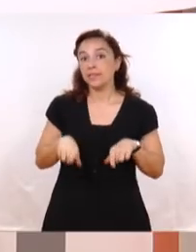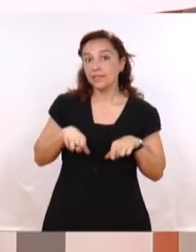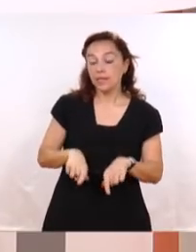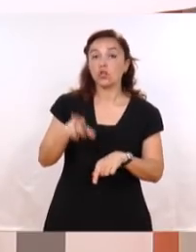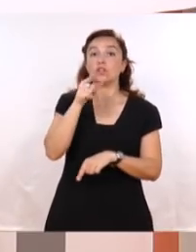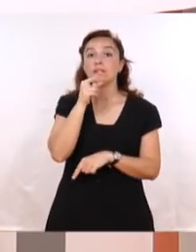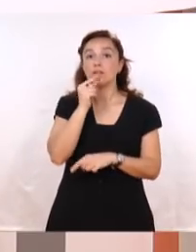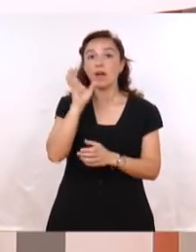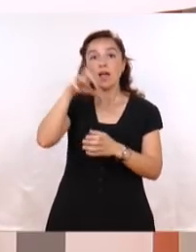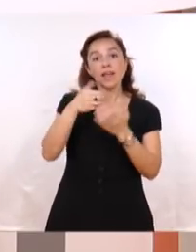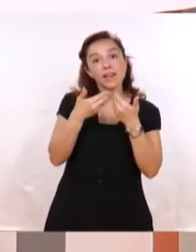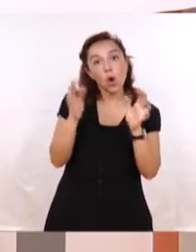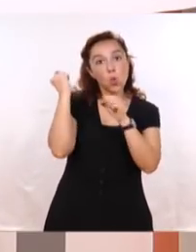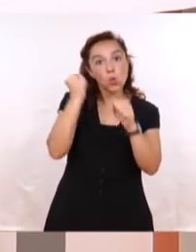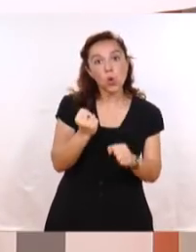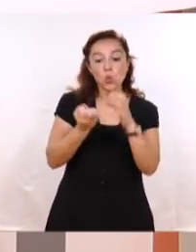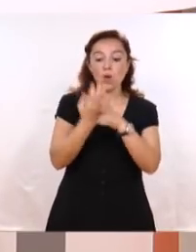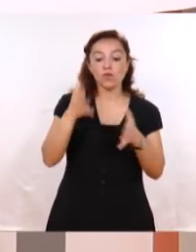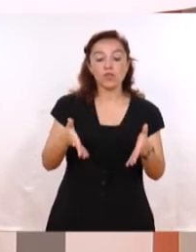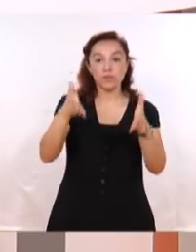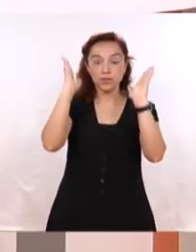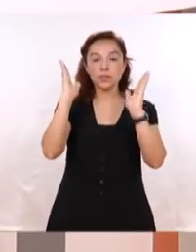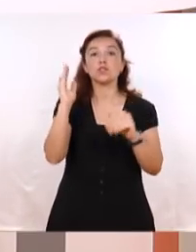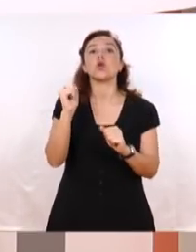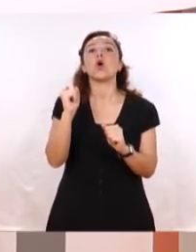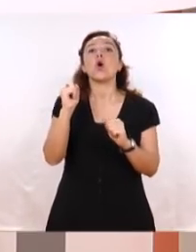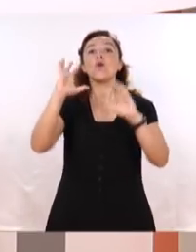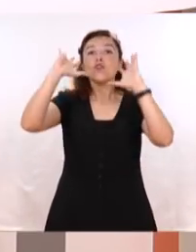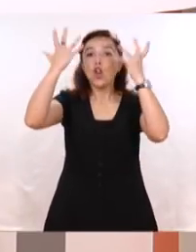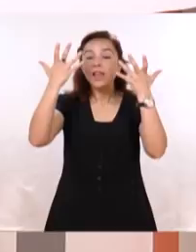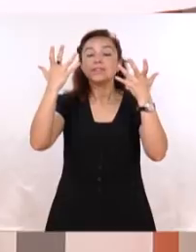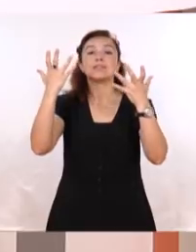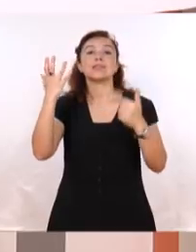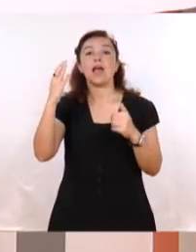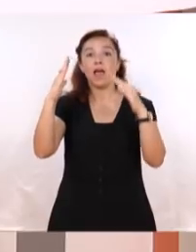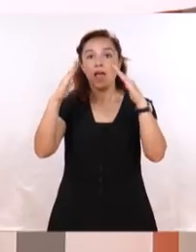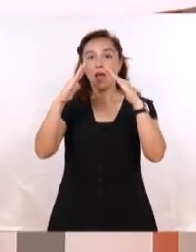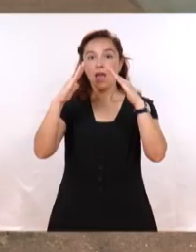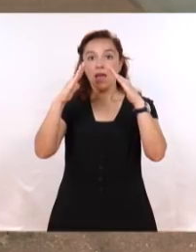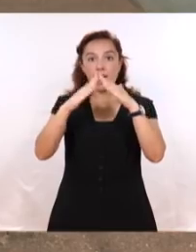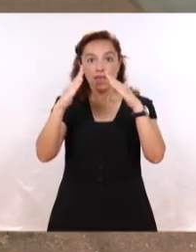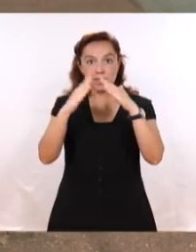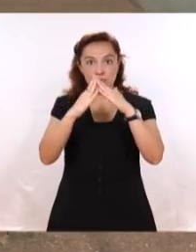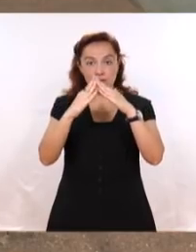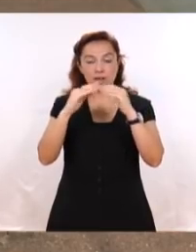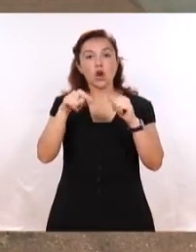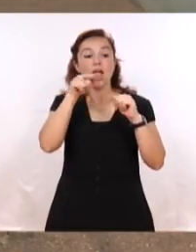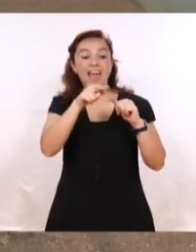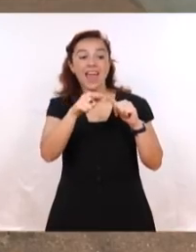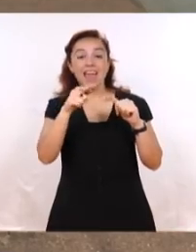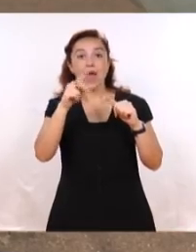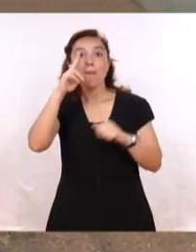Ministerio del Interior Inauguró el nuevo edificio De la Unidad Especializada de Violencia Doméstica y de Género De la ciudad de Pando Es un edificio